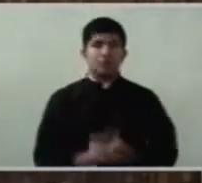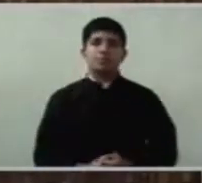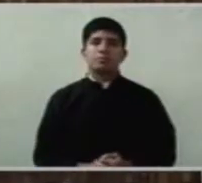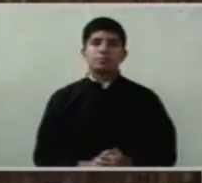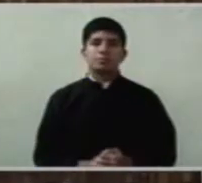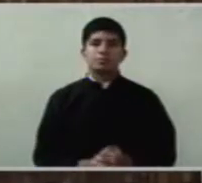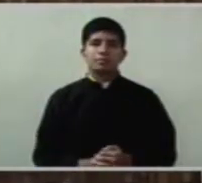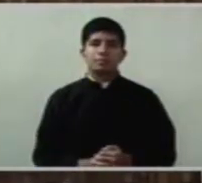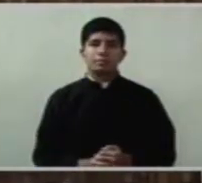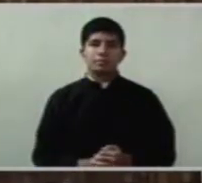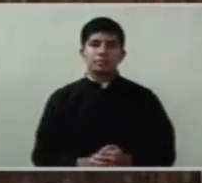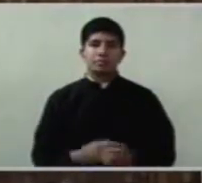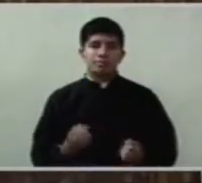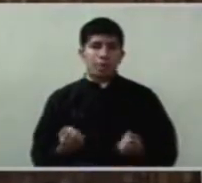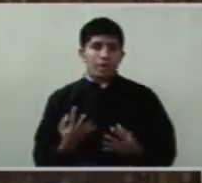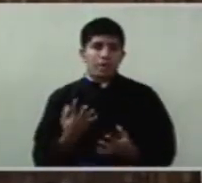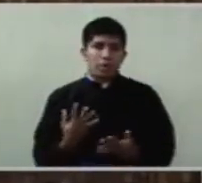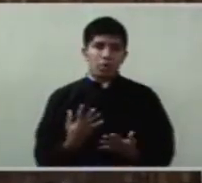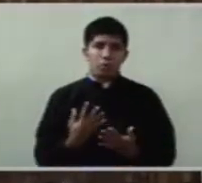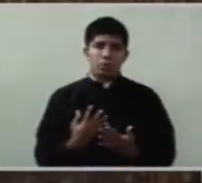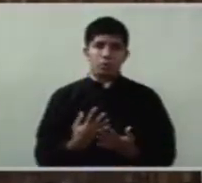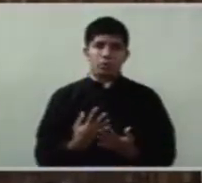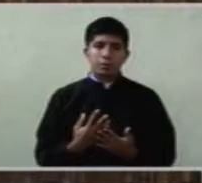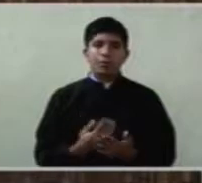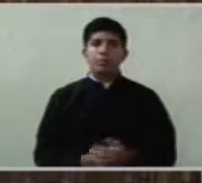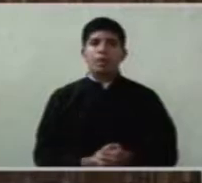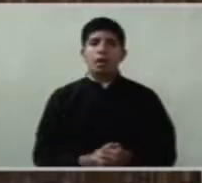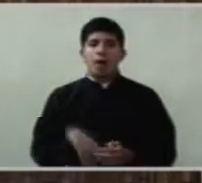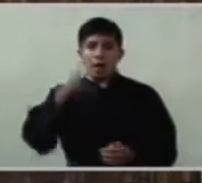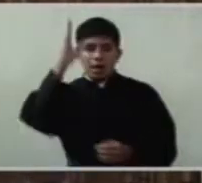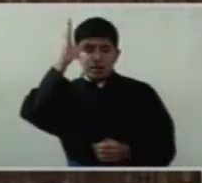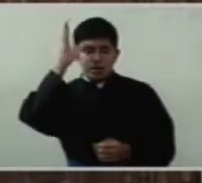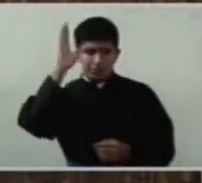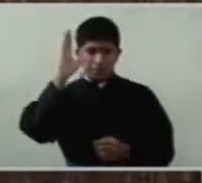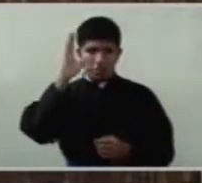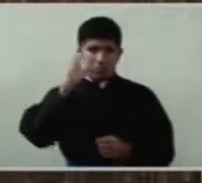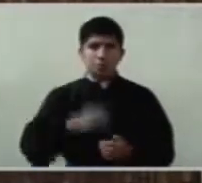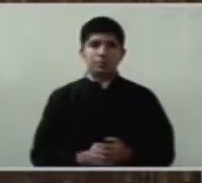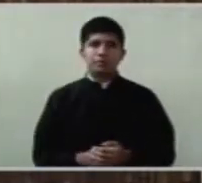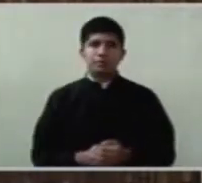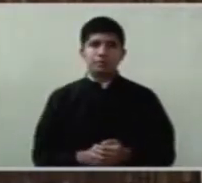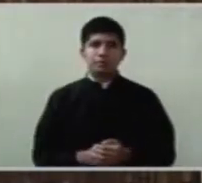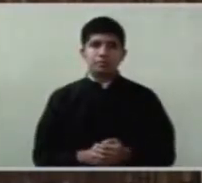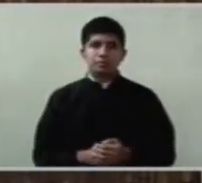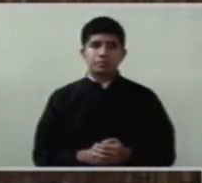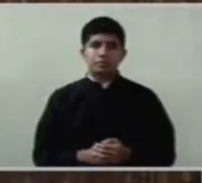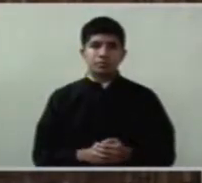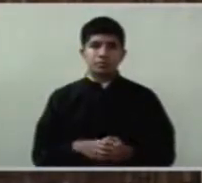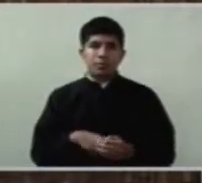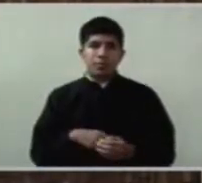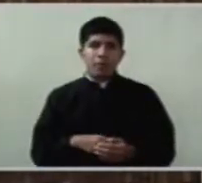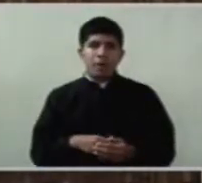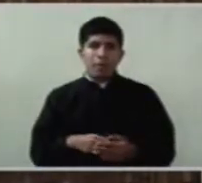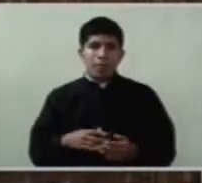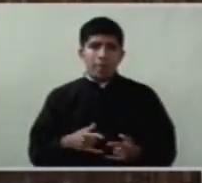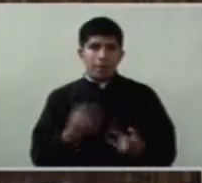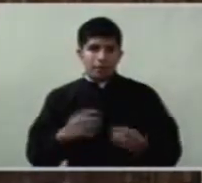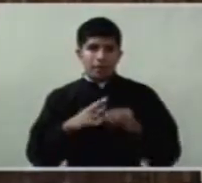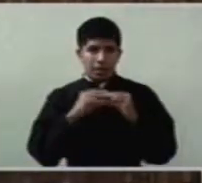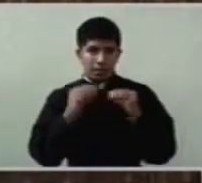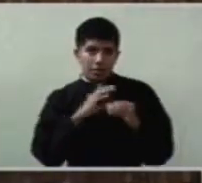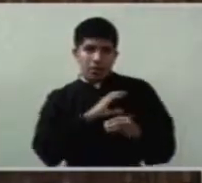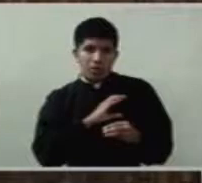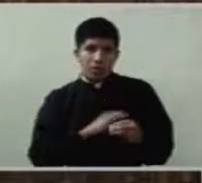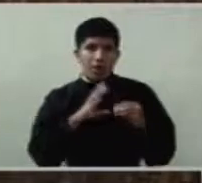En algunas ocasiones, Cristo, a partir de este aprecio que